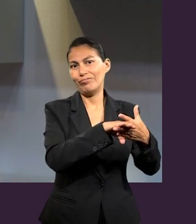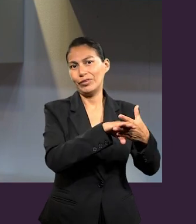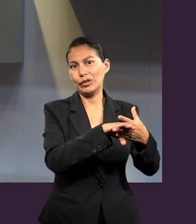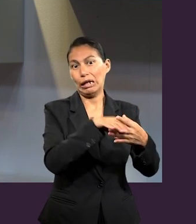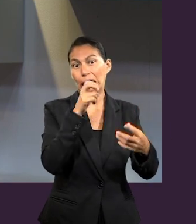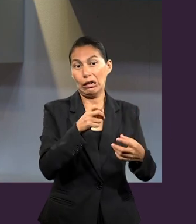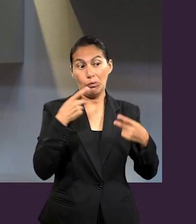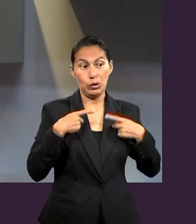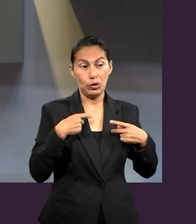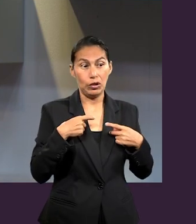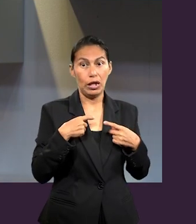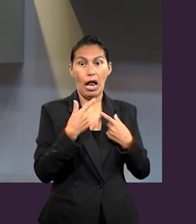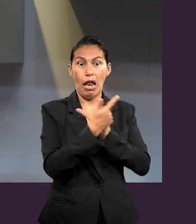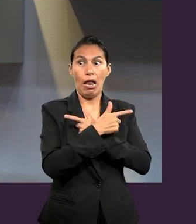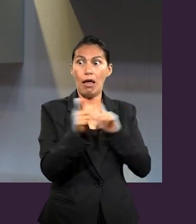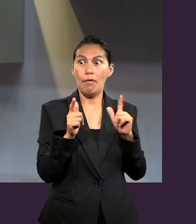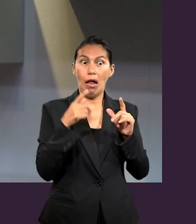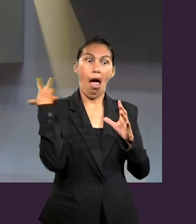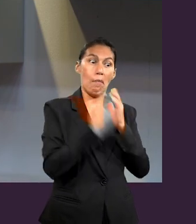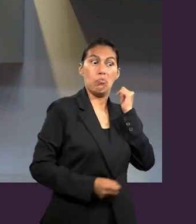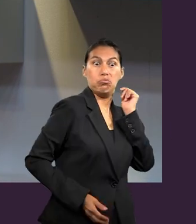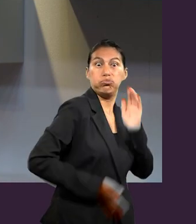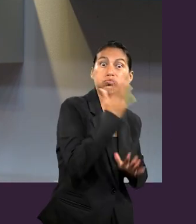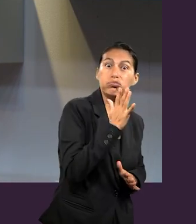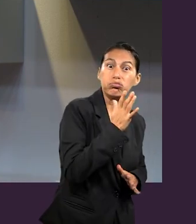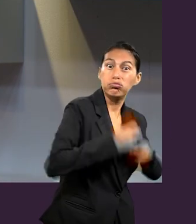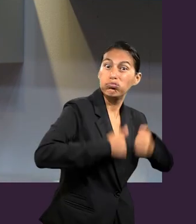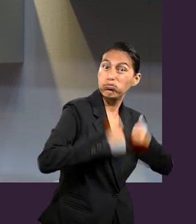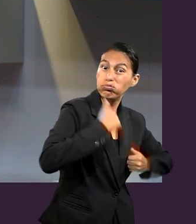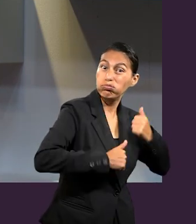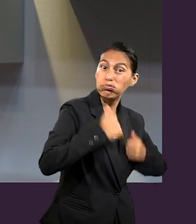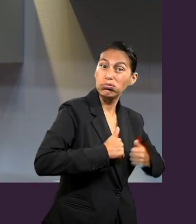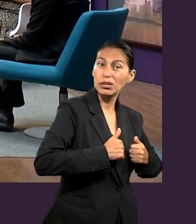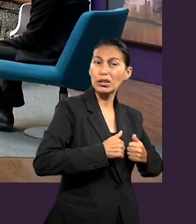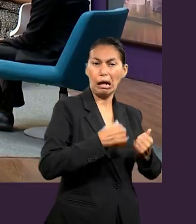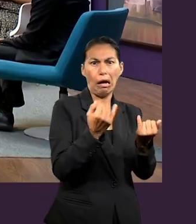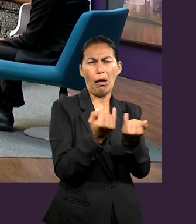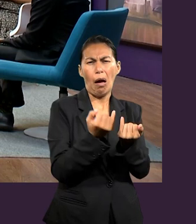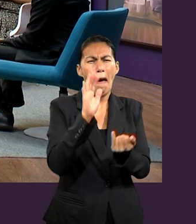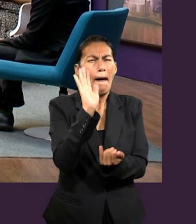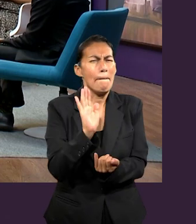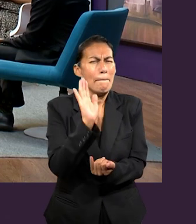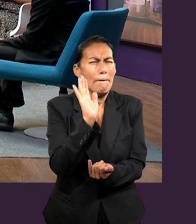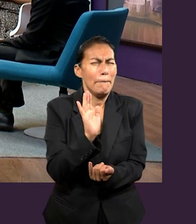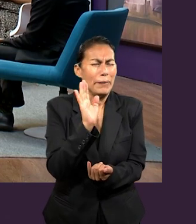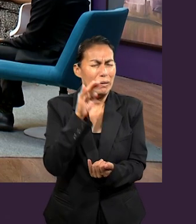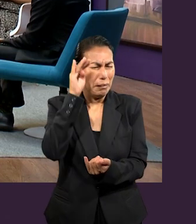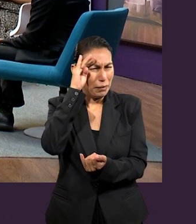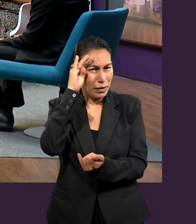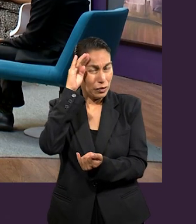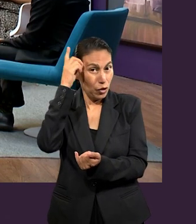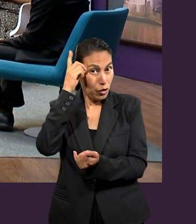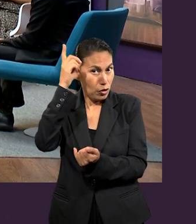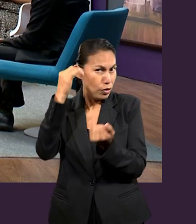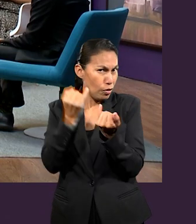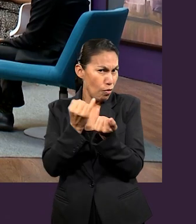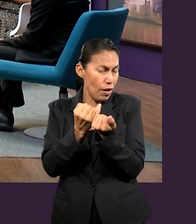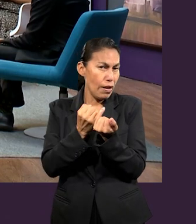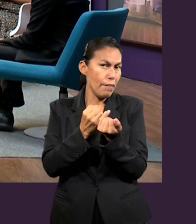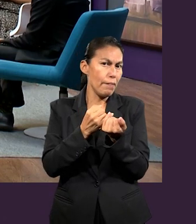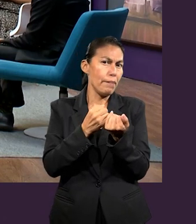Huíele. Parece ser que Dios como que trabaja con ley fuga. Porque viene a mente Éxodo 13,